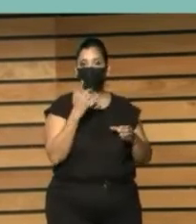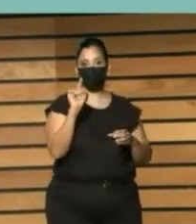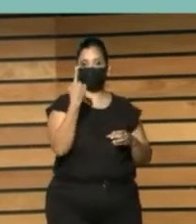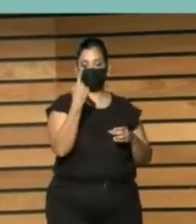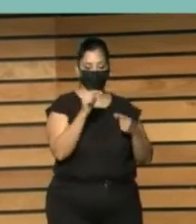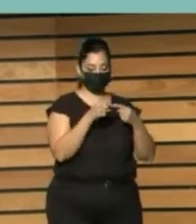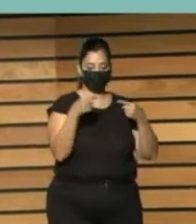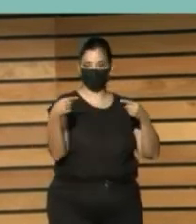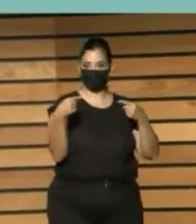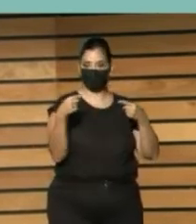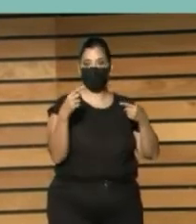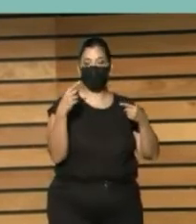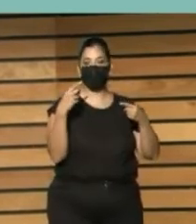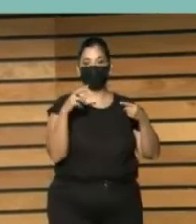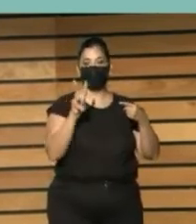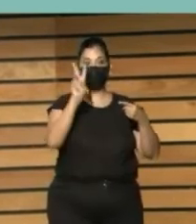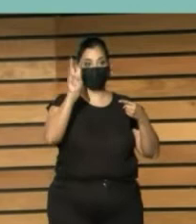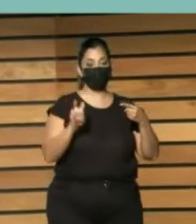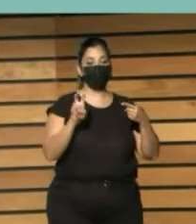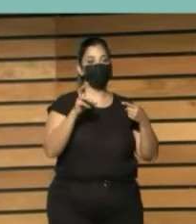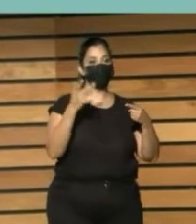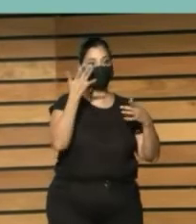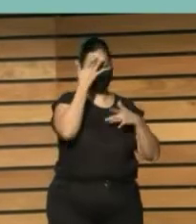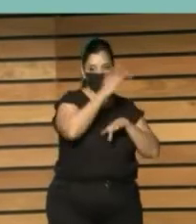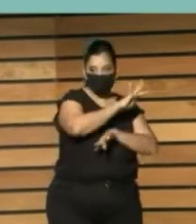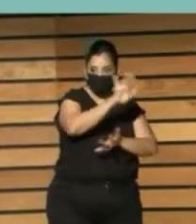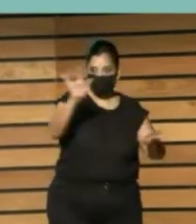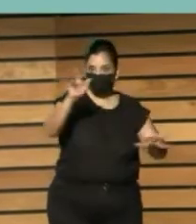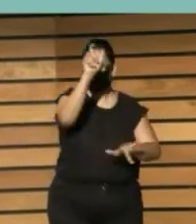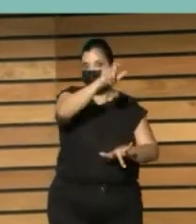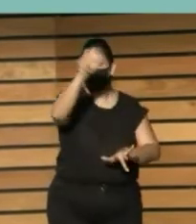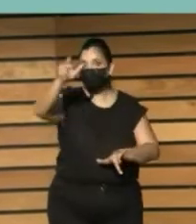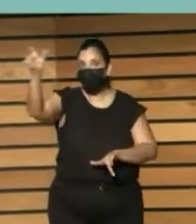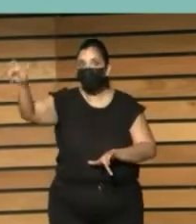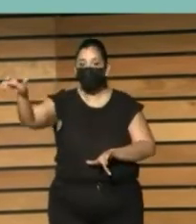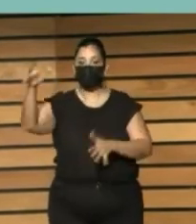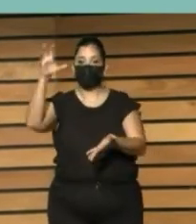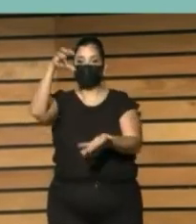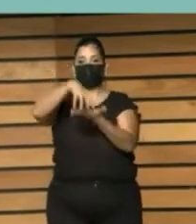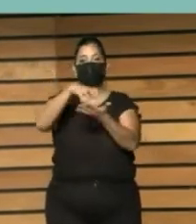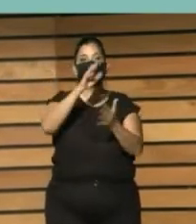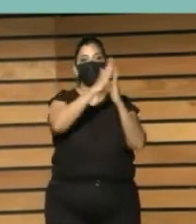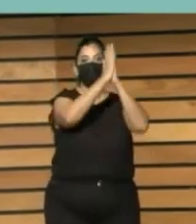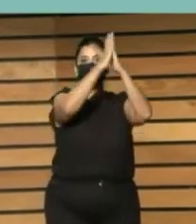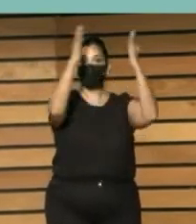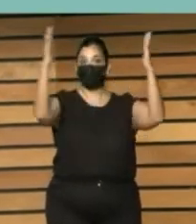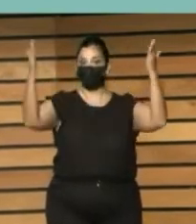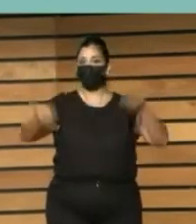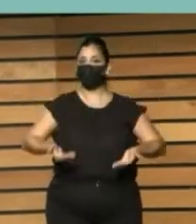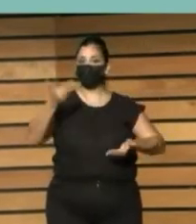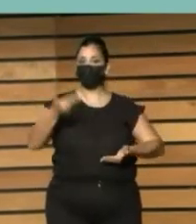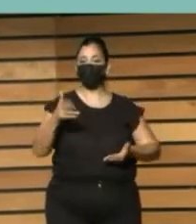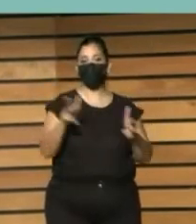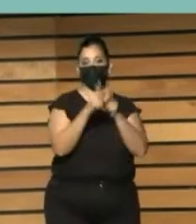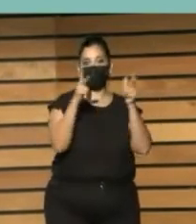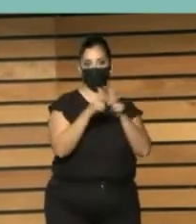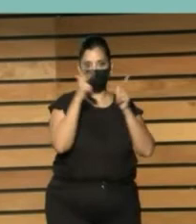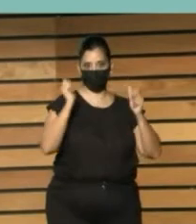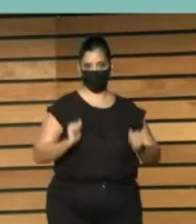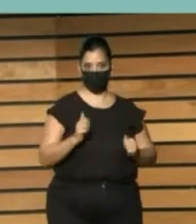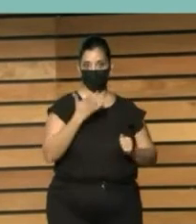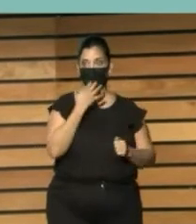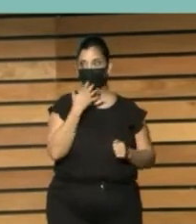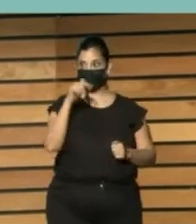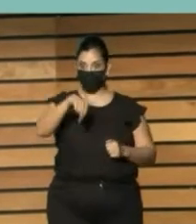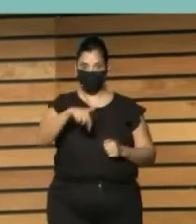era visibilizar y sensibilizar sobre el papel que las bibliotecas pueden tener en este marco ahí hoy veremos un